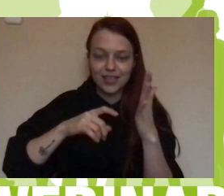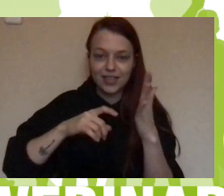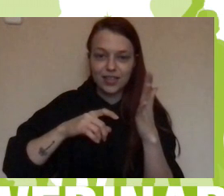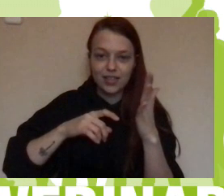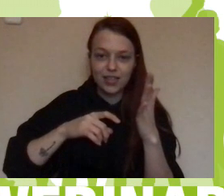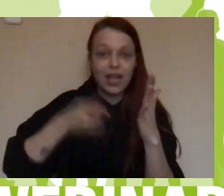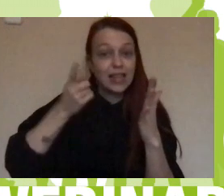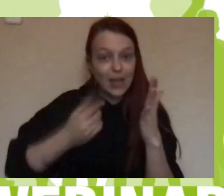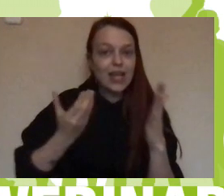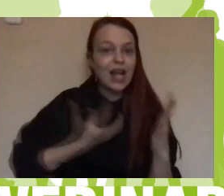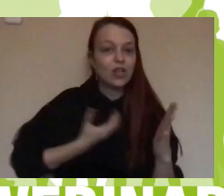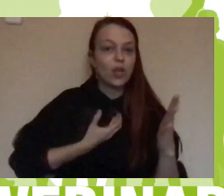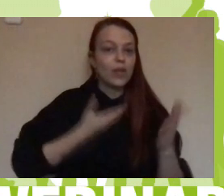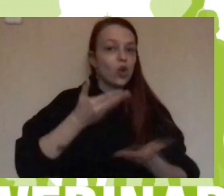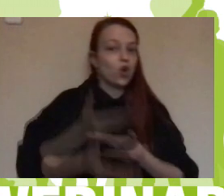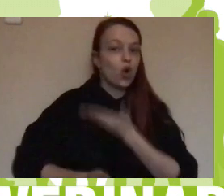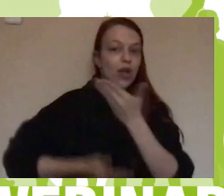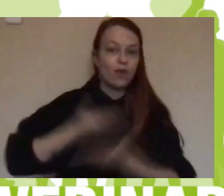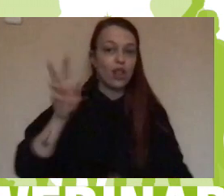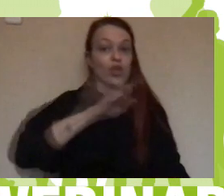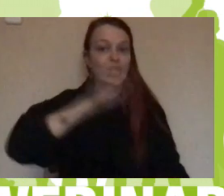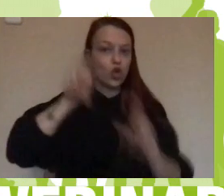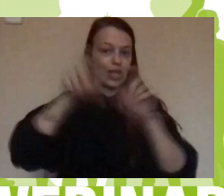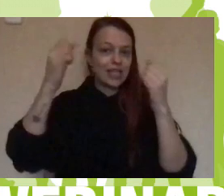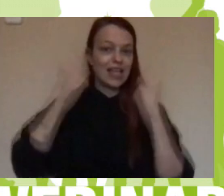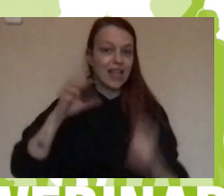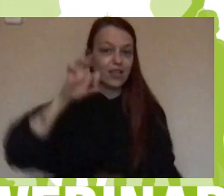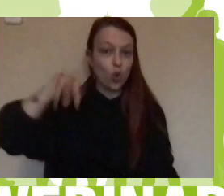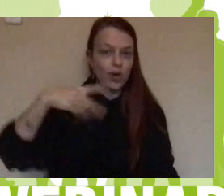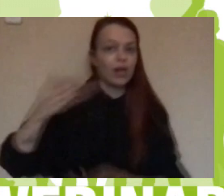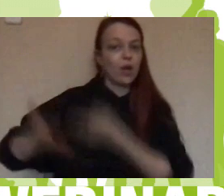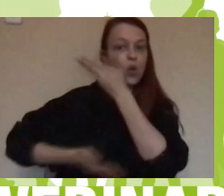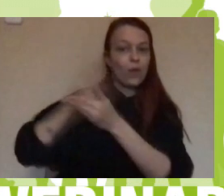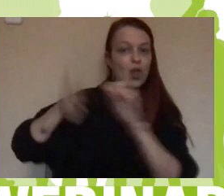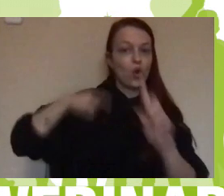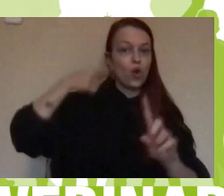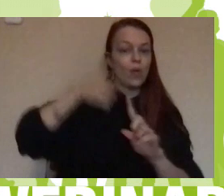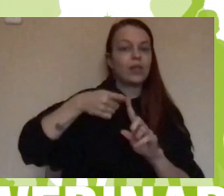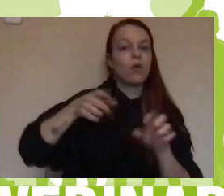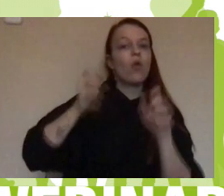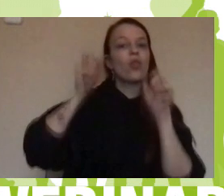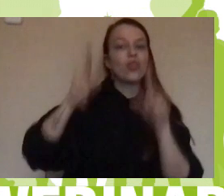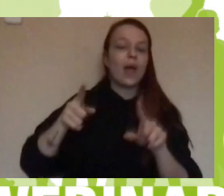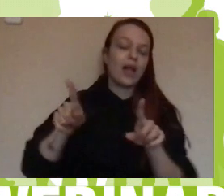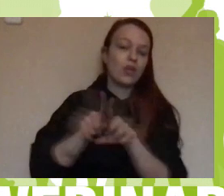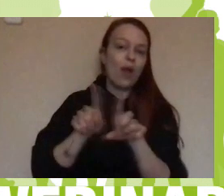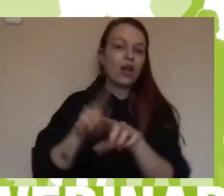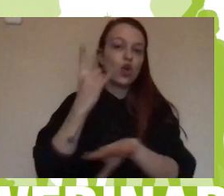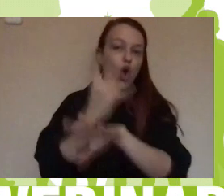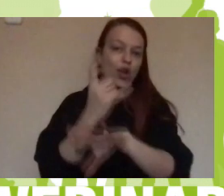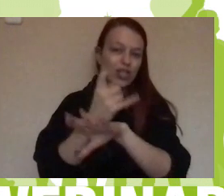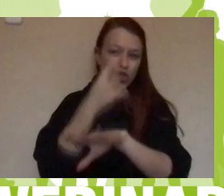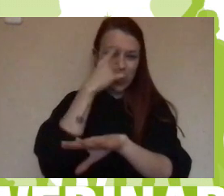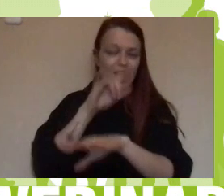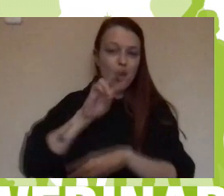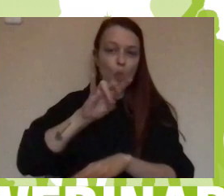colaboración del ayuntamiento y de otras entidades y ONGs para prestarles conexión, tarjetas wifi y demás, que